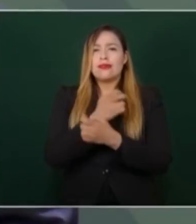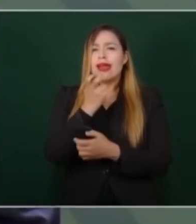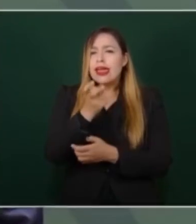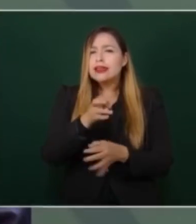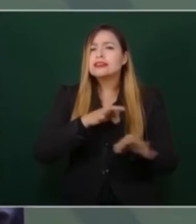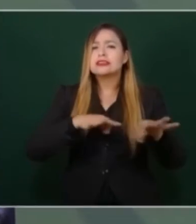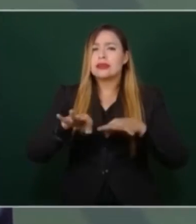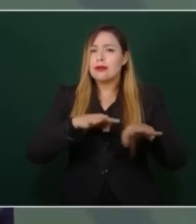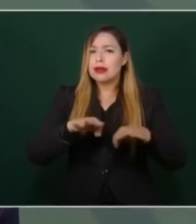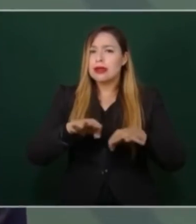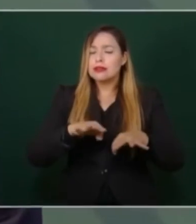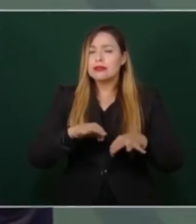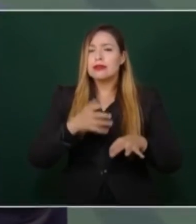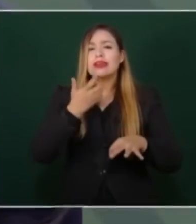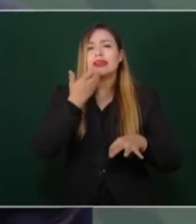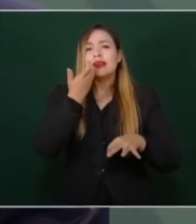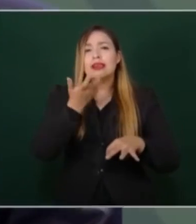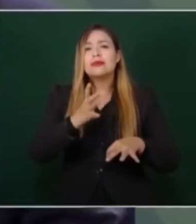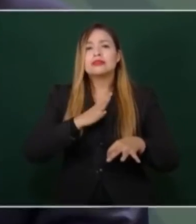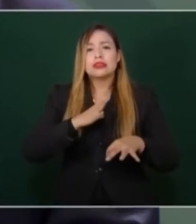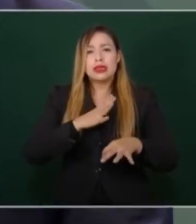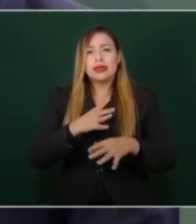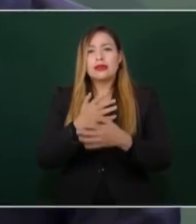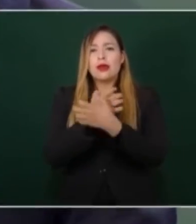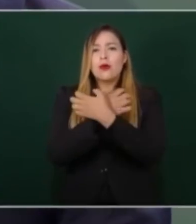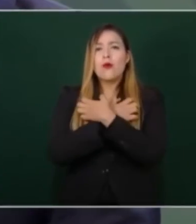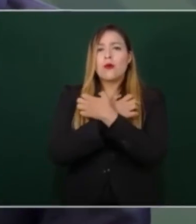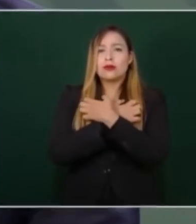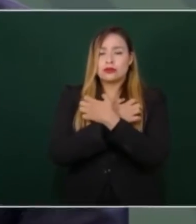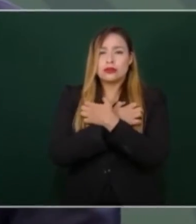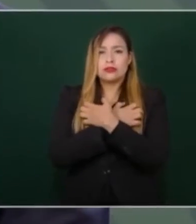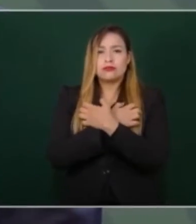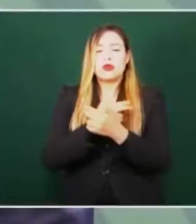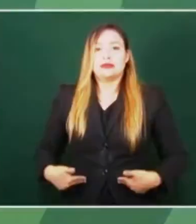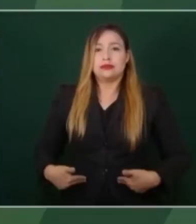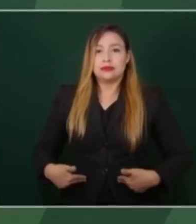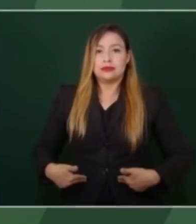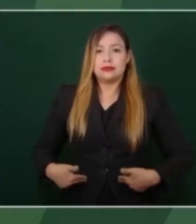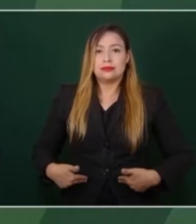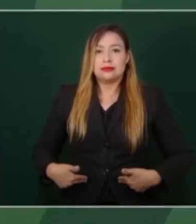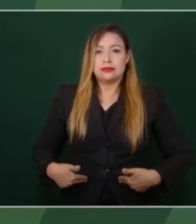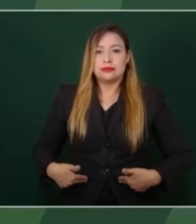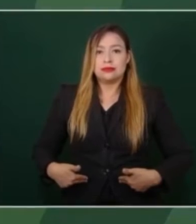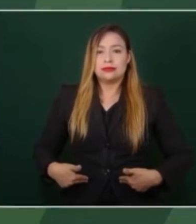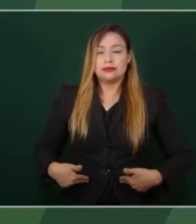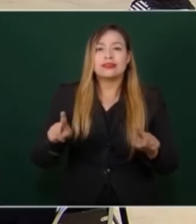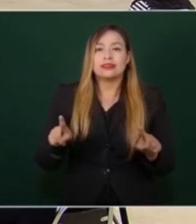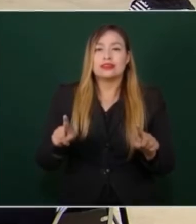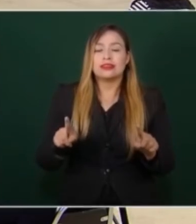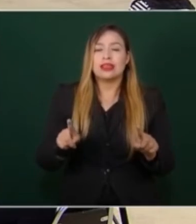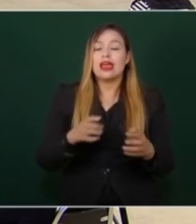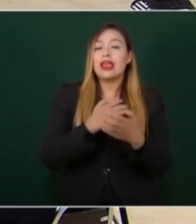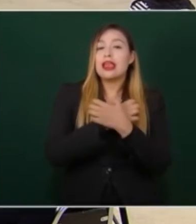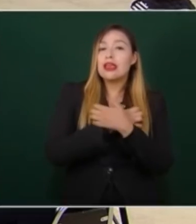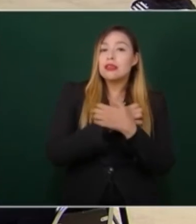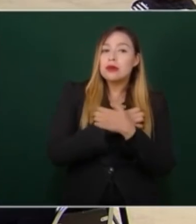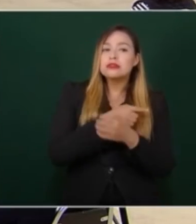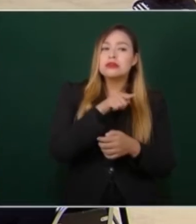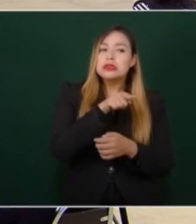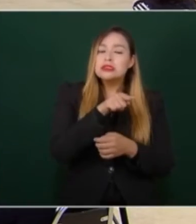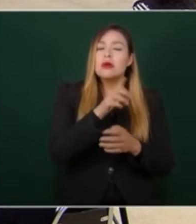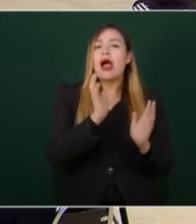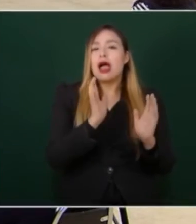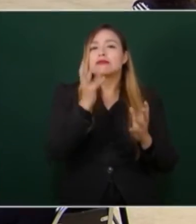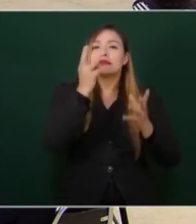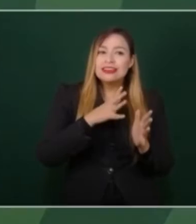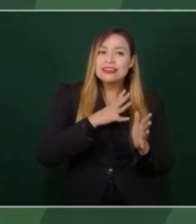mucho una educación humanista, con dimensión social. Aseveró que para mejorar